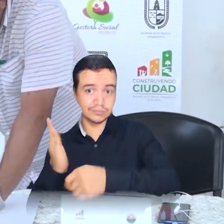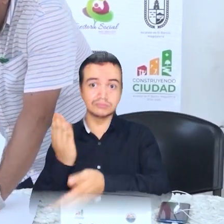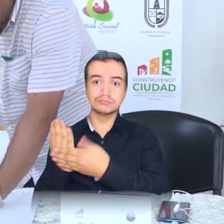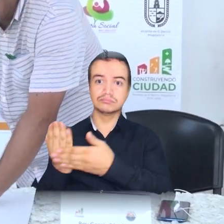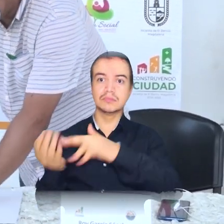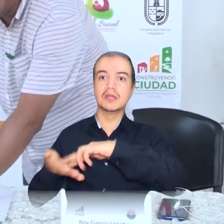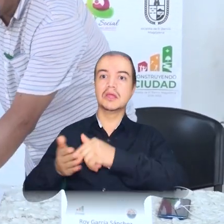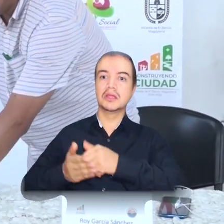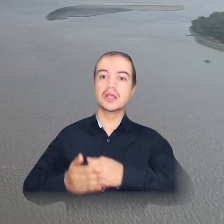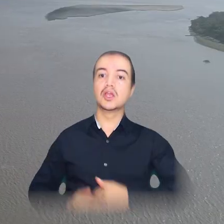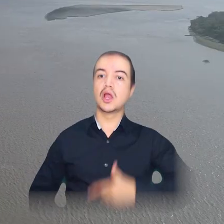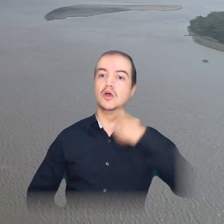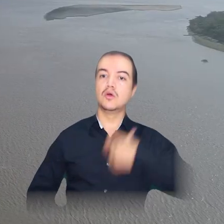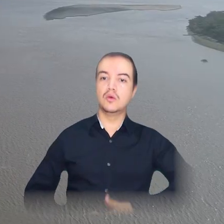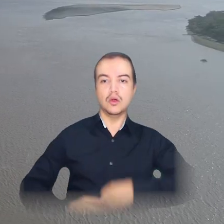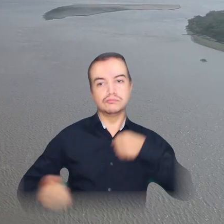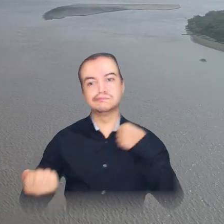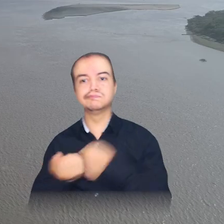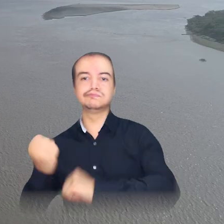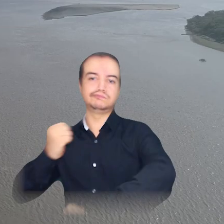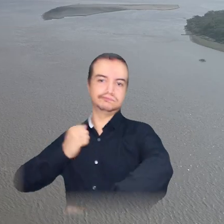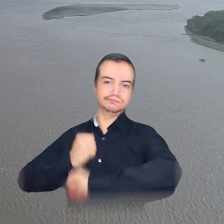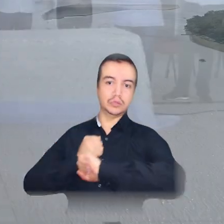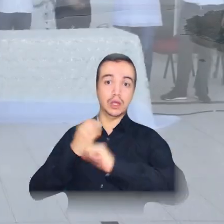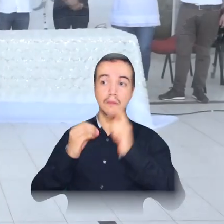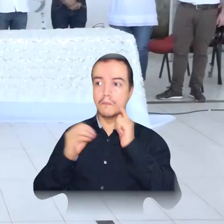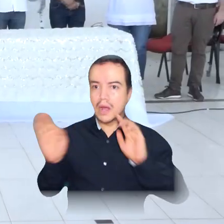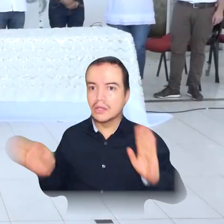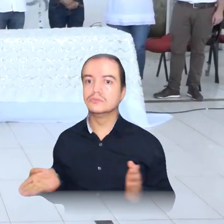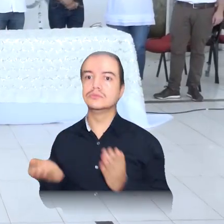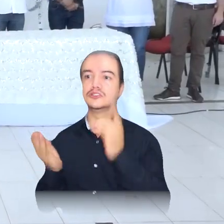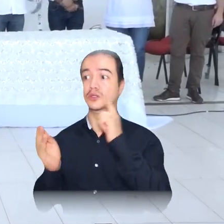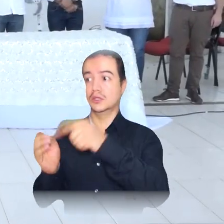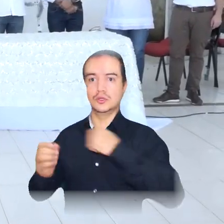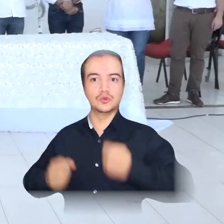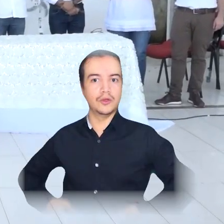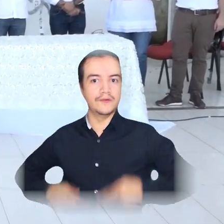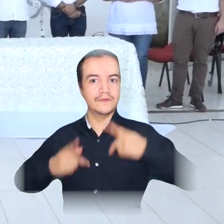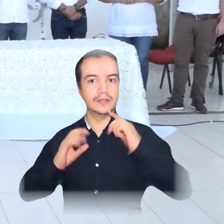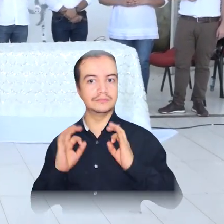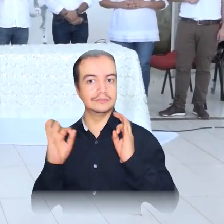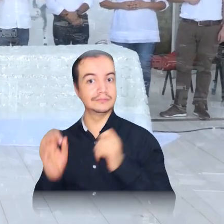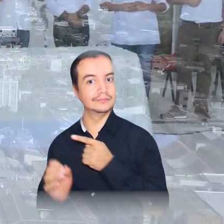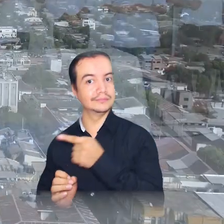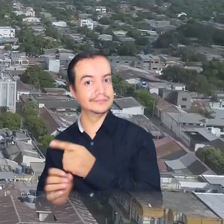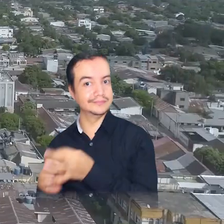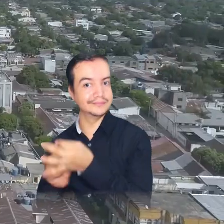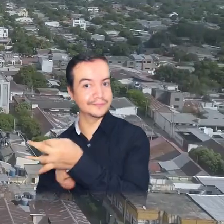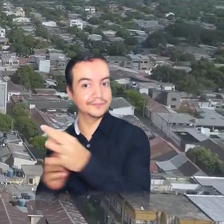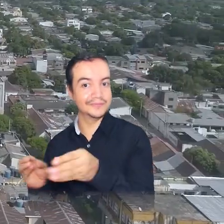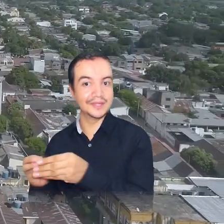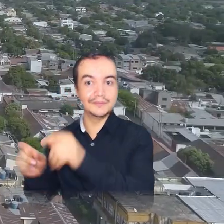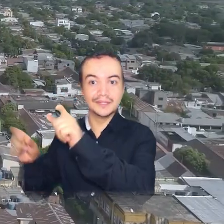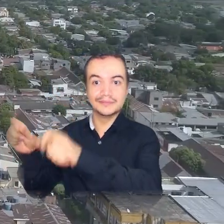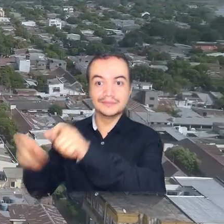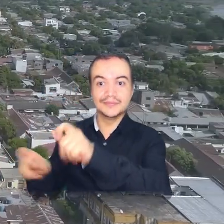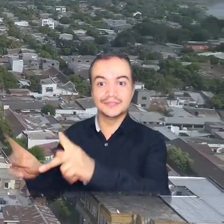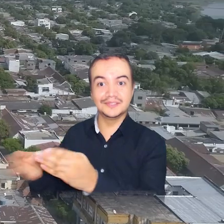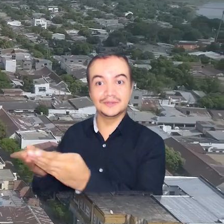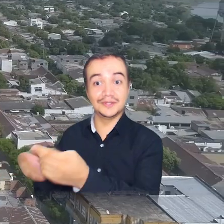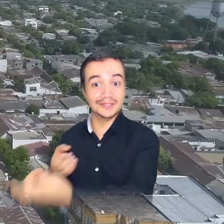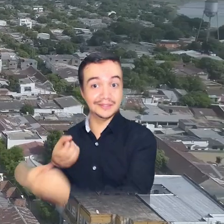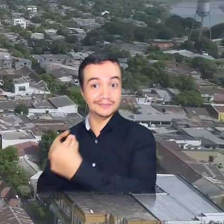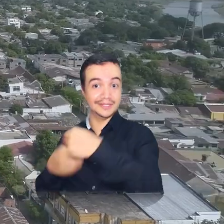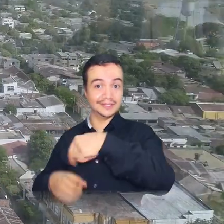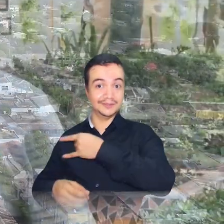proceso de trabajo conjunto que incluye líneas estratégicas encaminadas al mejoramiento de la calidad de vida de los habitantes del banco y los